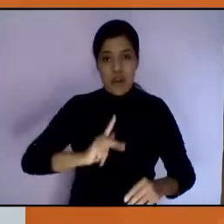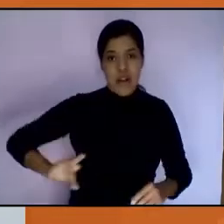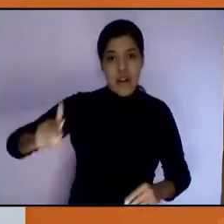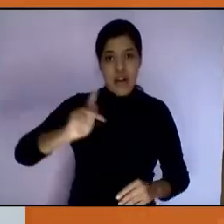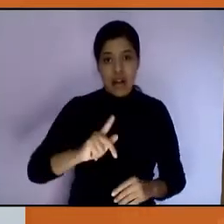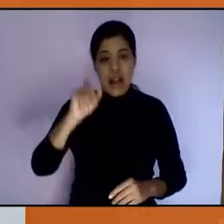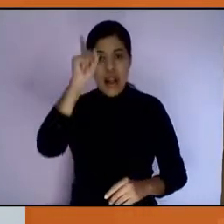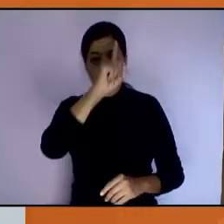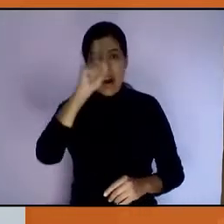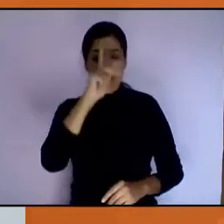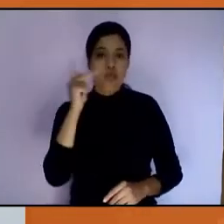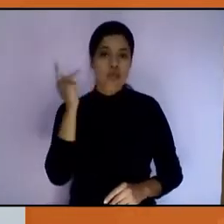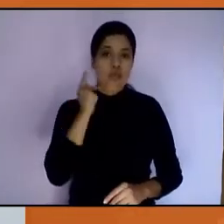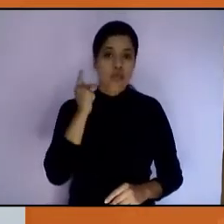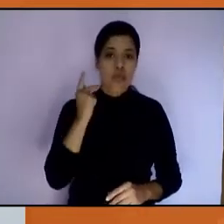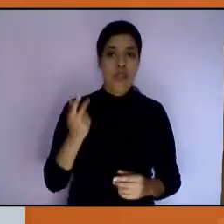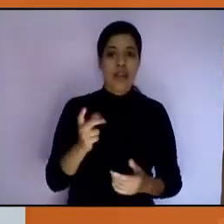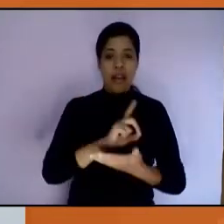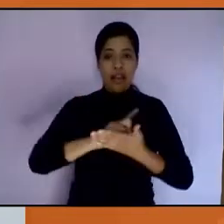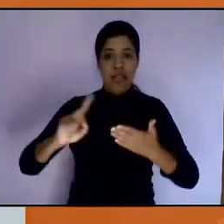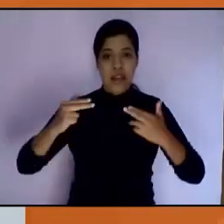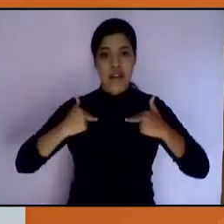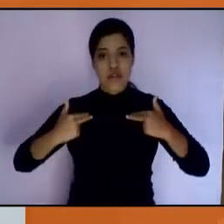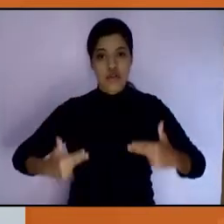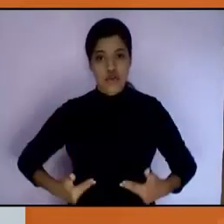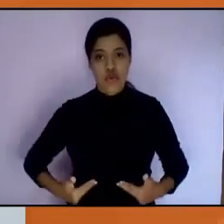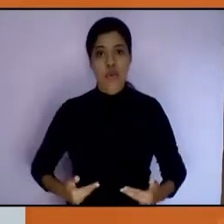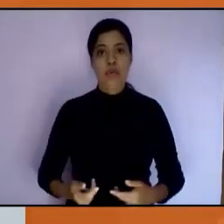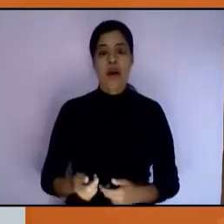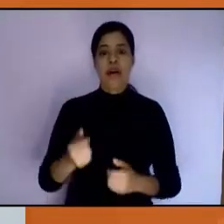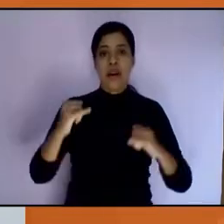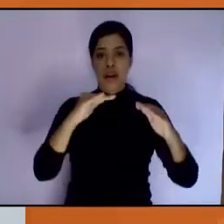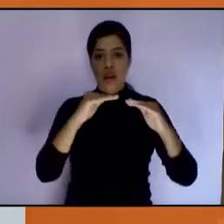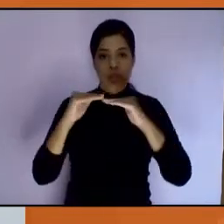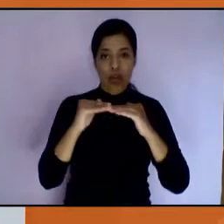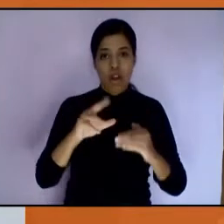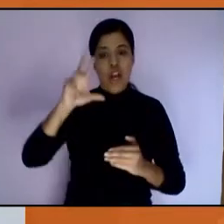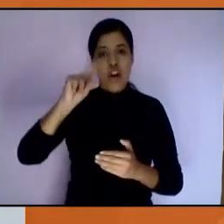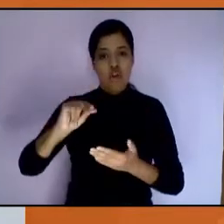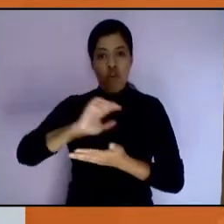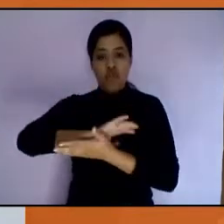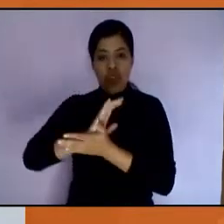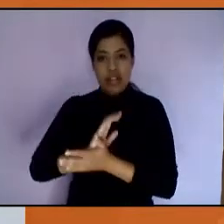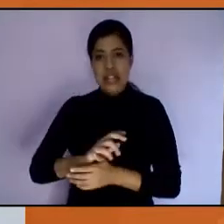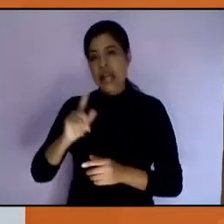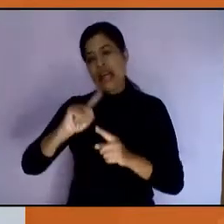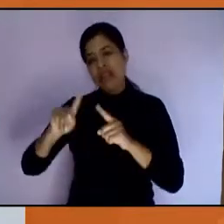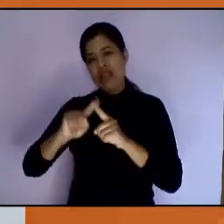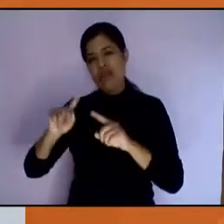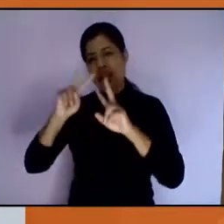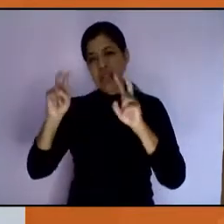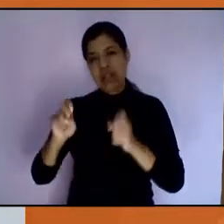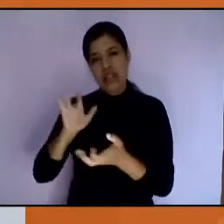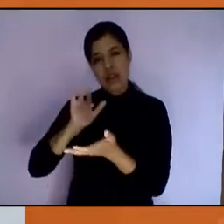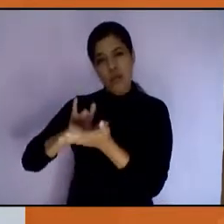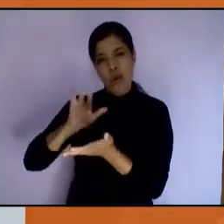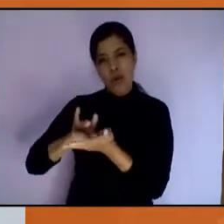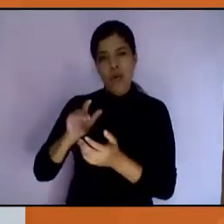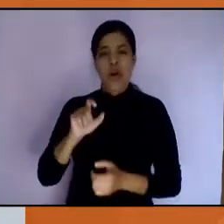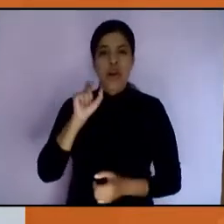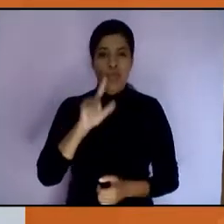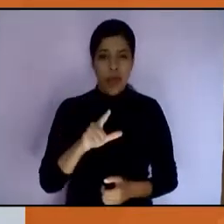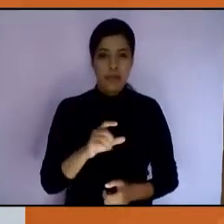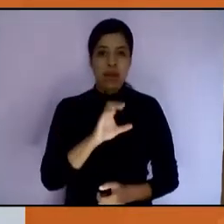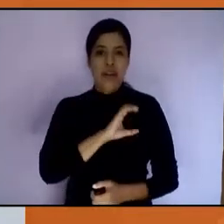asesora política y técnica en materia de derechos humanos, de igualdad, no discriminación y género, entre otras. Y además, también